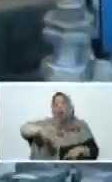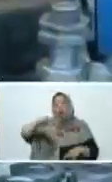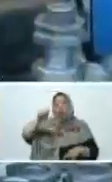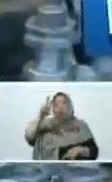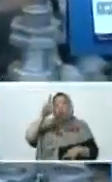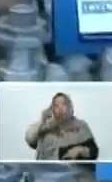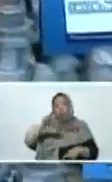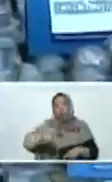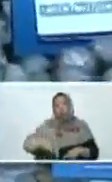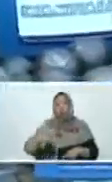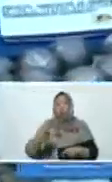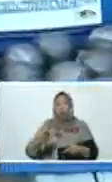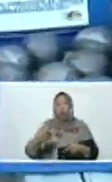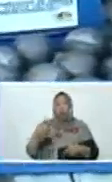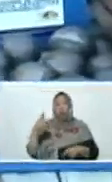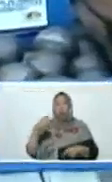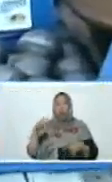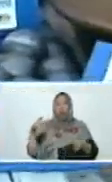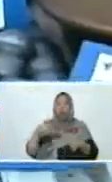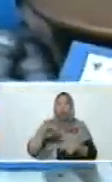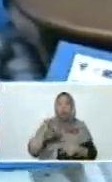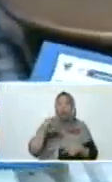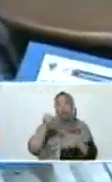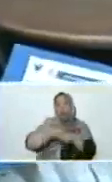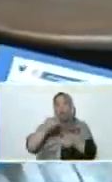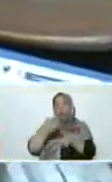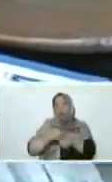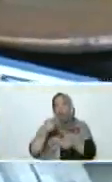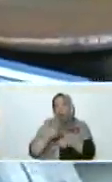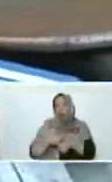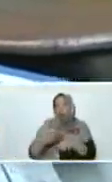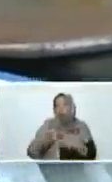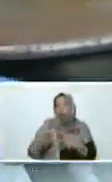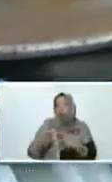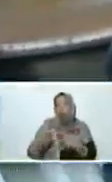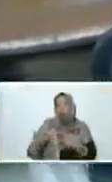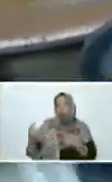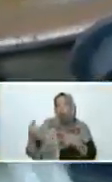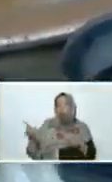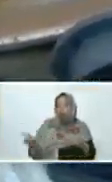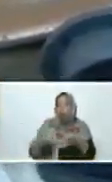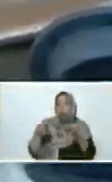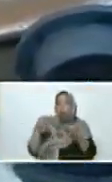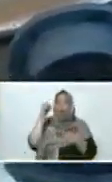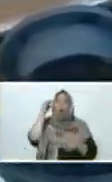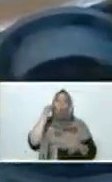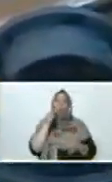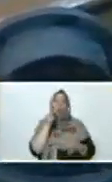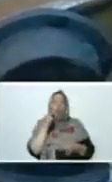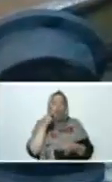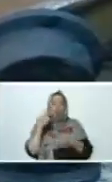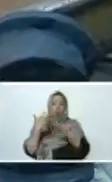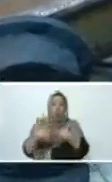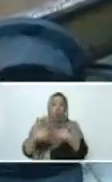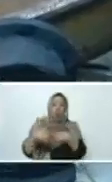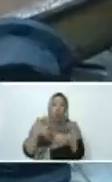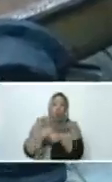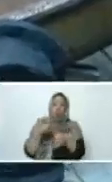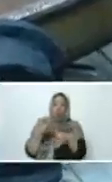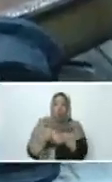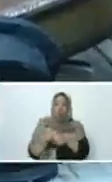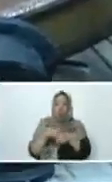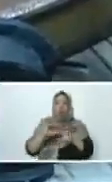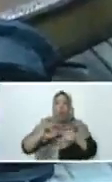apenas de las muchas cosas que tienen los trabajadores de Guayana y los trabajadores en general que mostrar aquí. Tenemos cuerpos